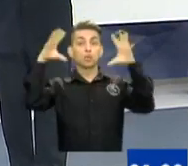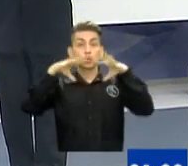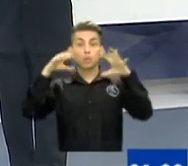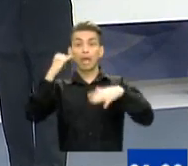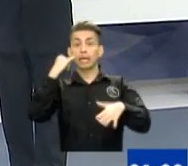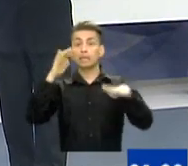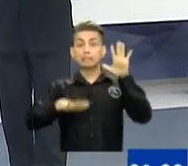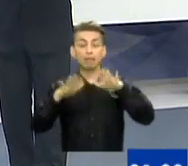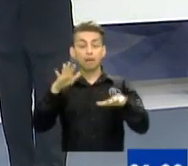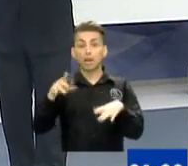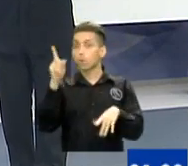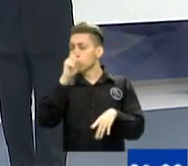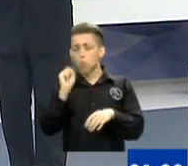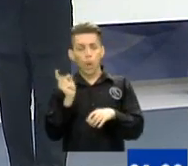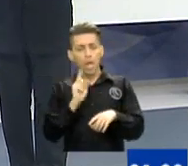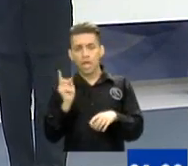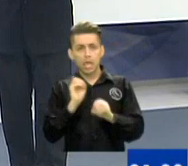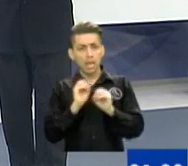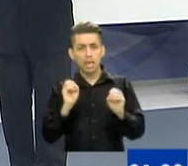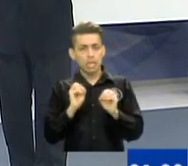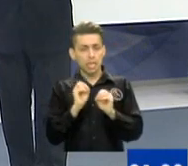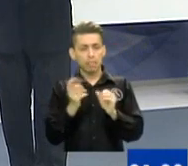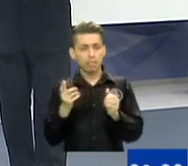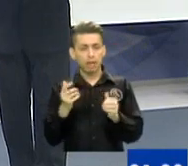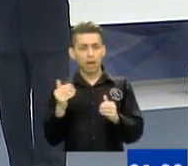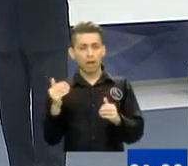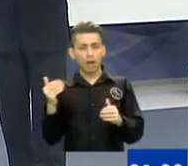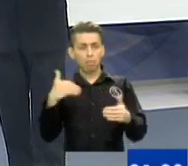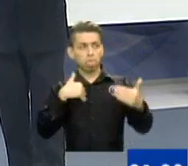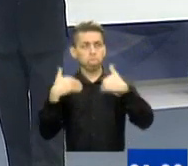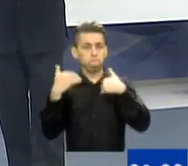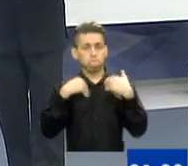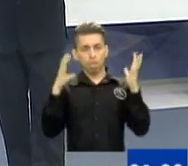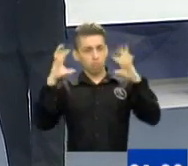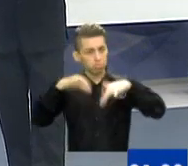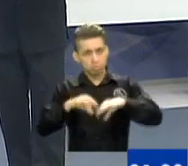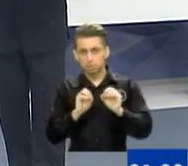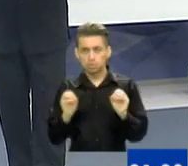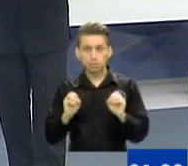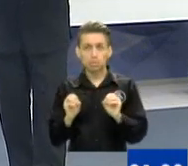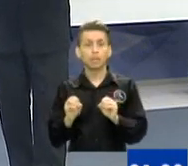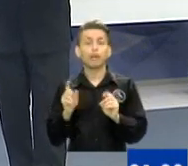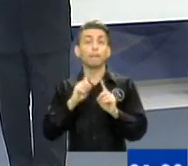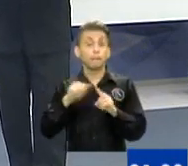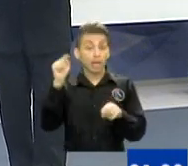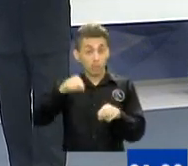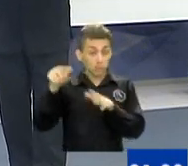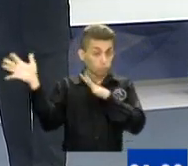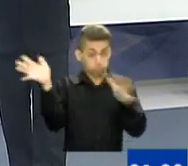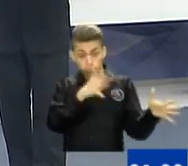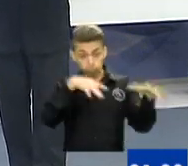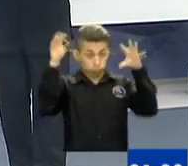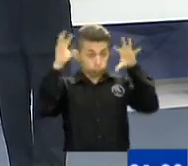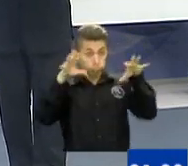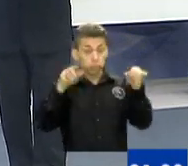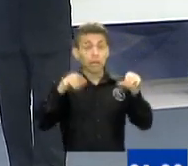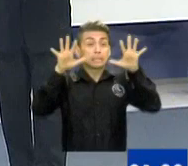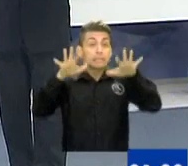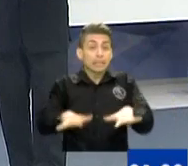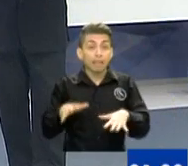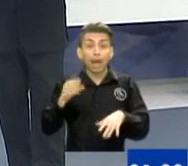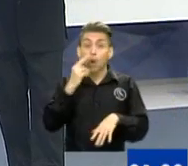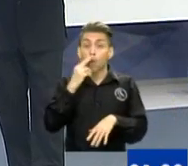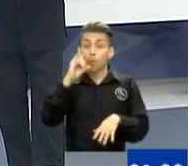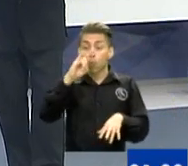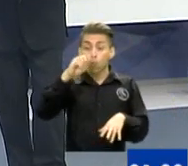se reportan graves daños, pero las bandas de esta tormenta podrían dejar mucha humedad y la posibilidad de lluvias también